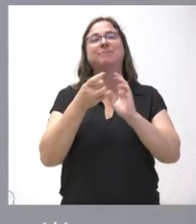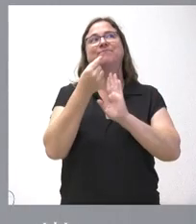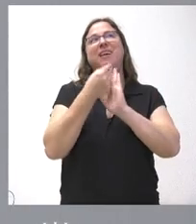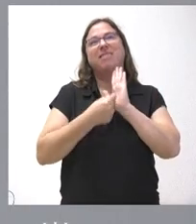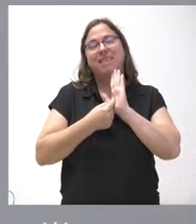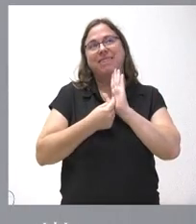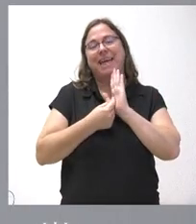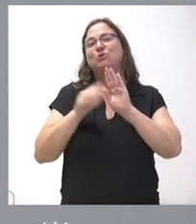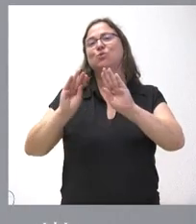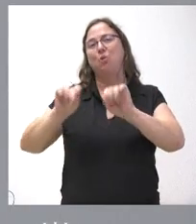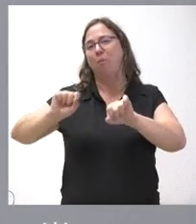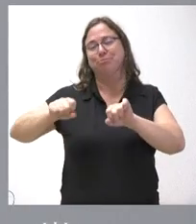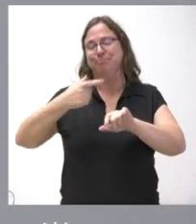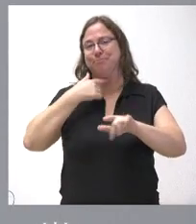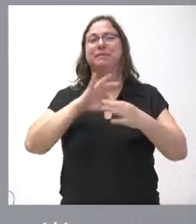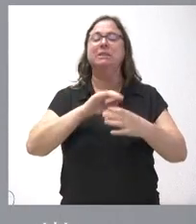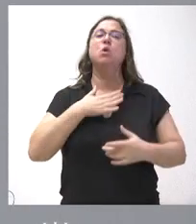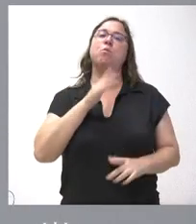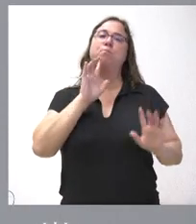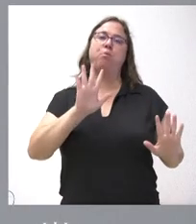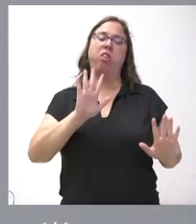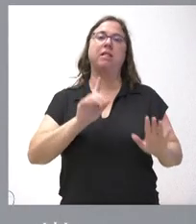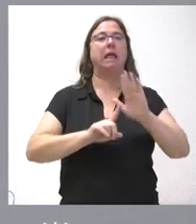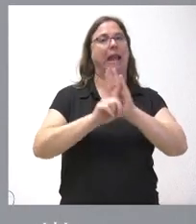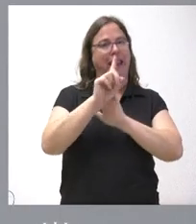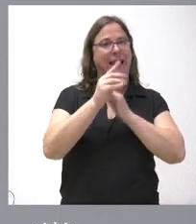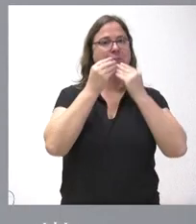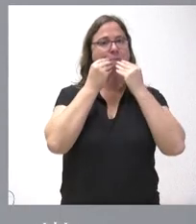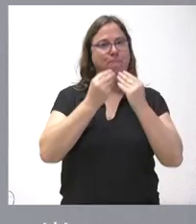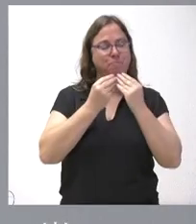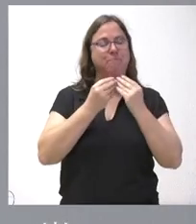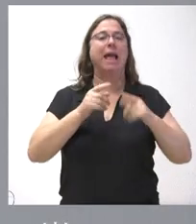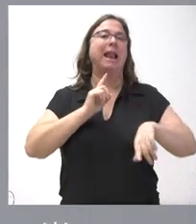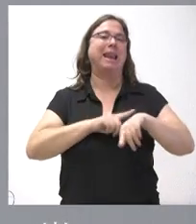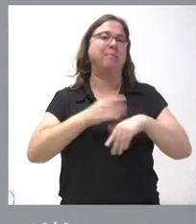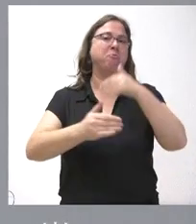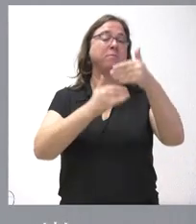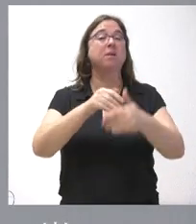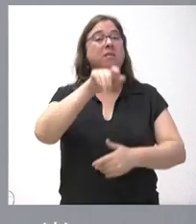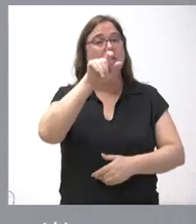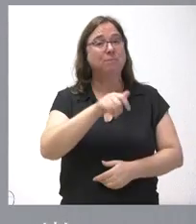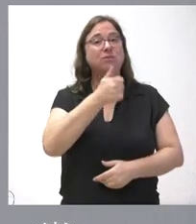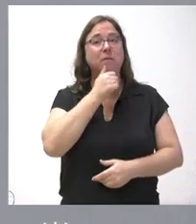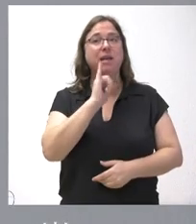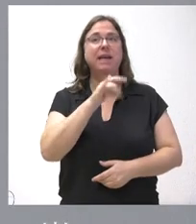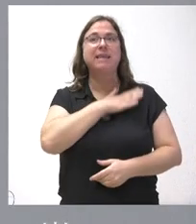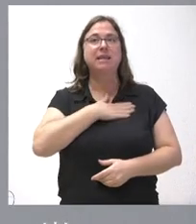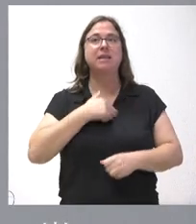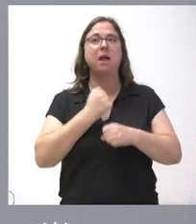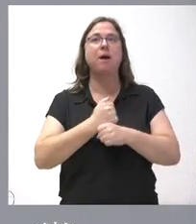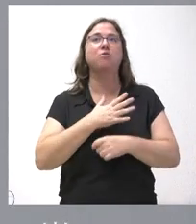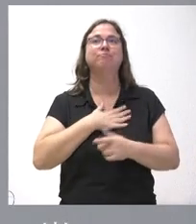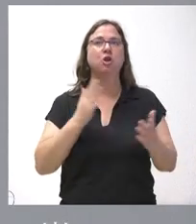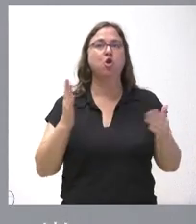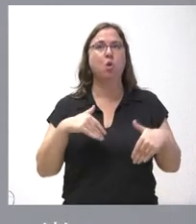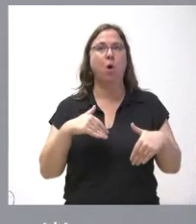prefiero ser mucho más prudente. Estamos creciendo, estamos creciendo a buen ritmo, se está creando empleo, pero todavía hay muchas personas que quieren tener un puesto de trabajo y no lo tienen.